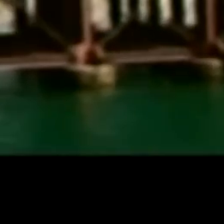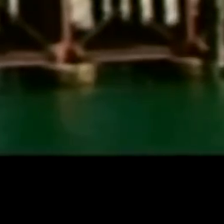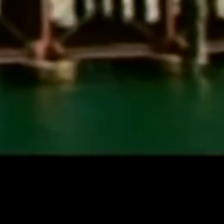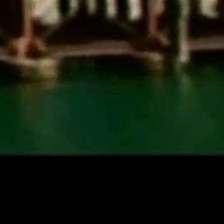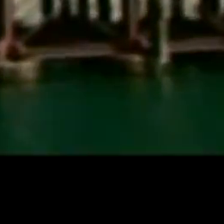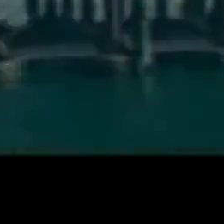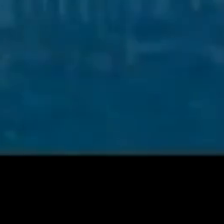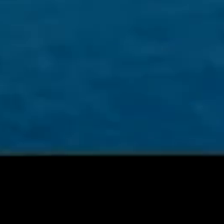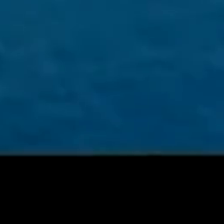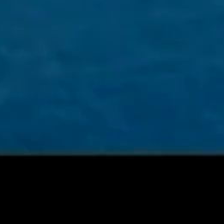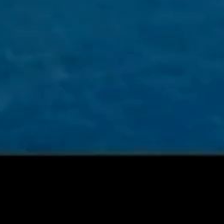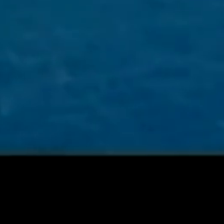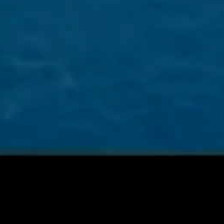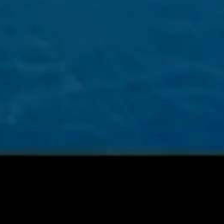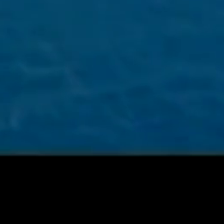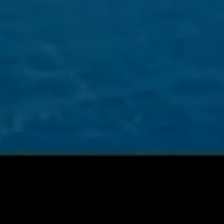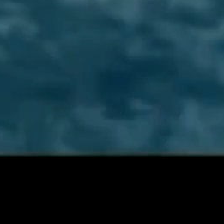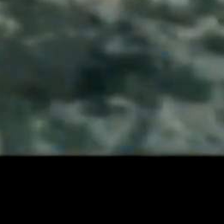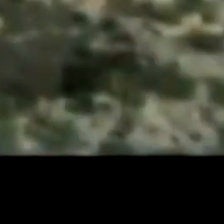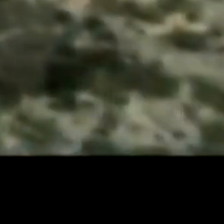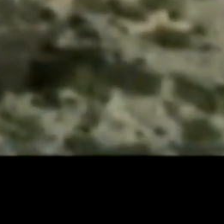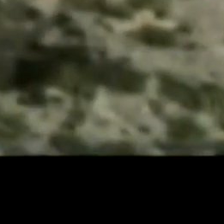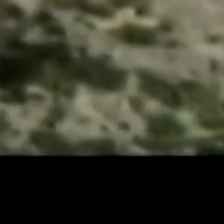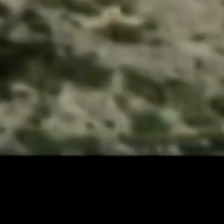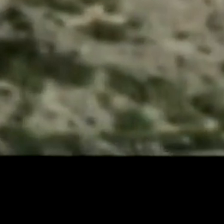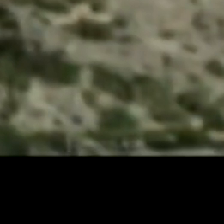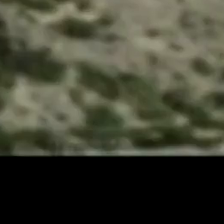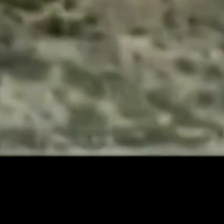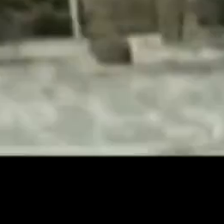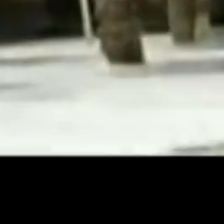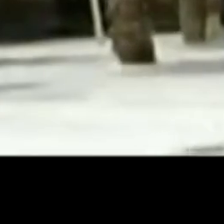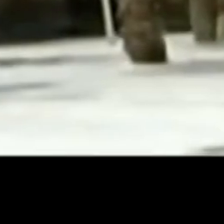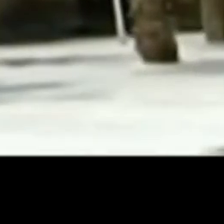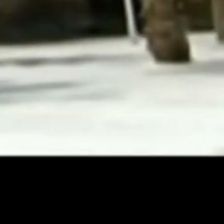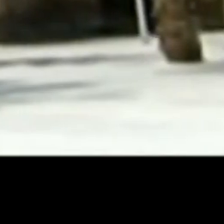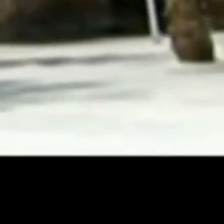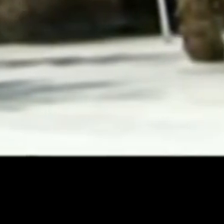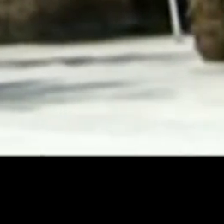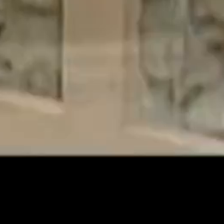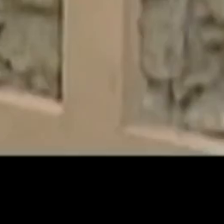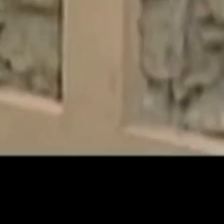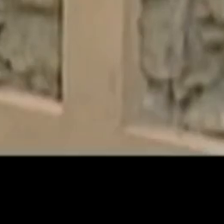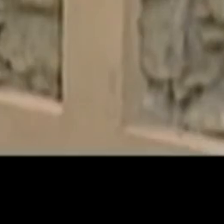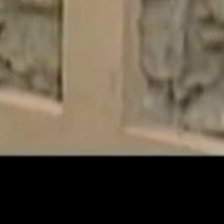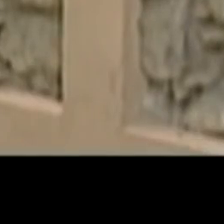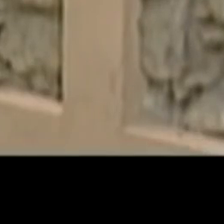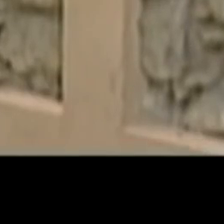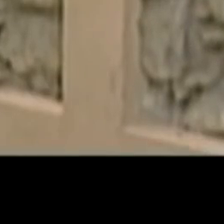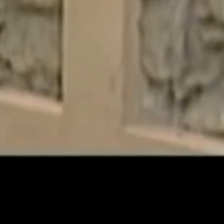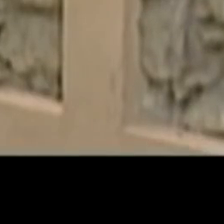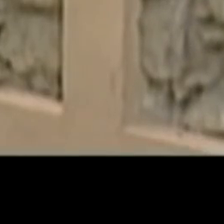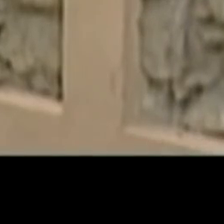Sopla el aire entre tus rincones Llevan un susurro a todos los corazones